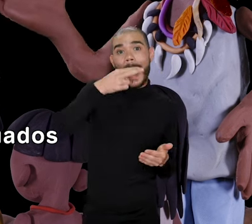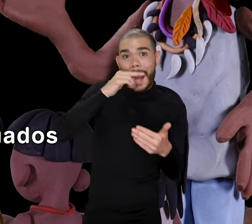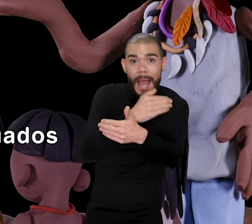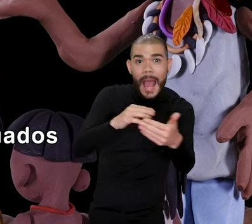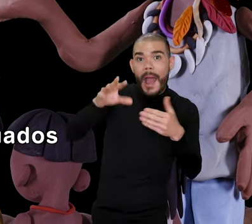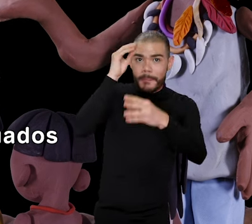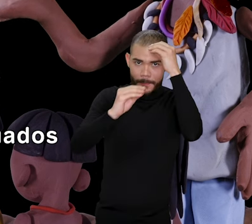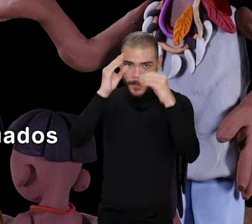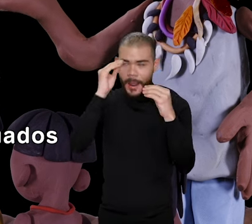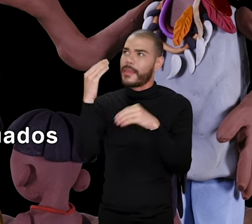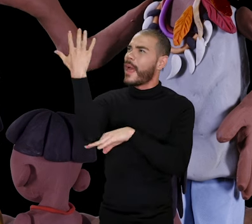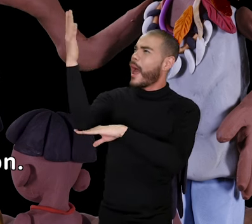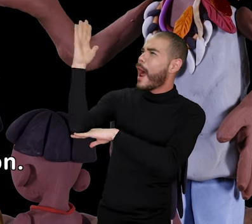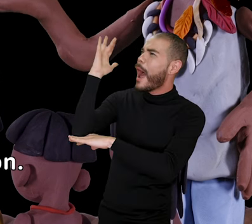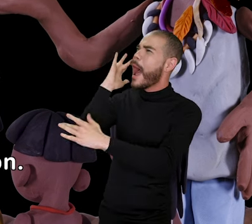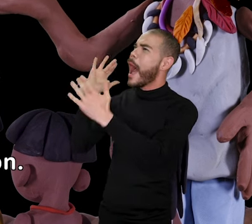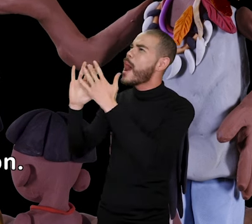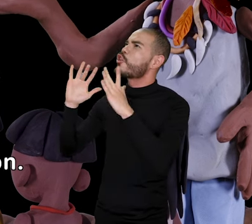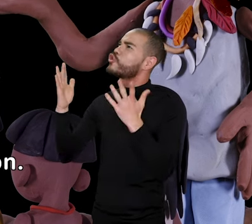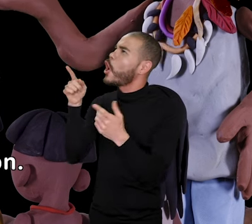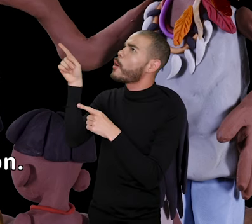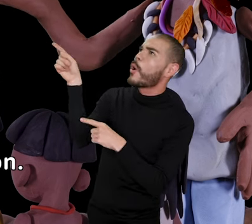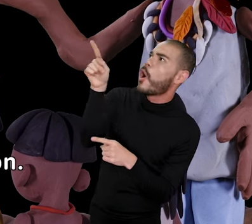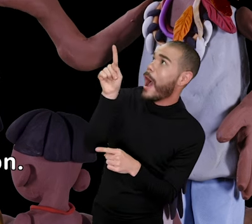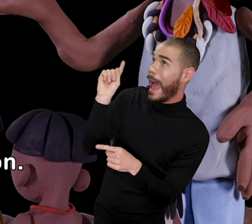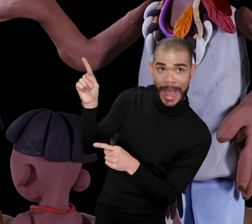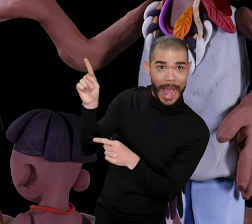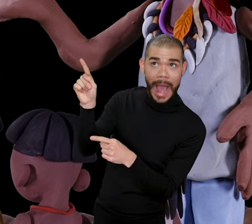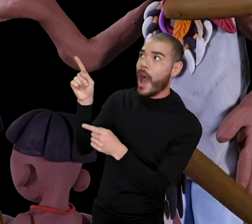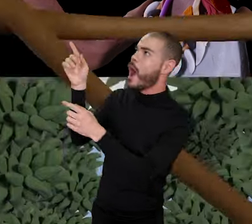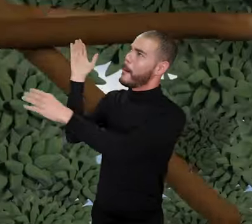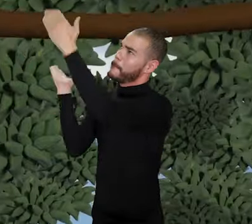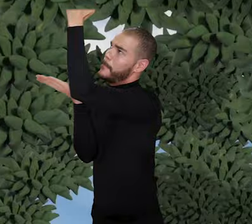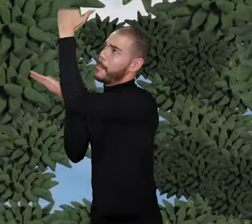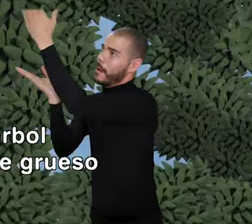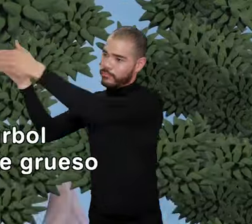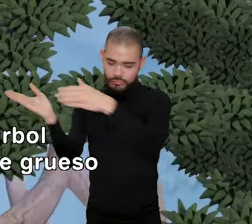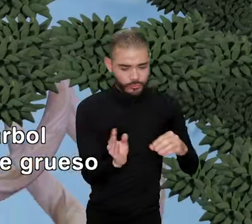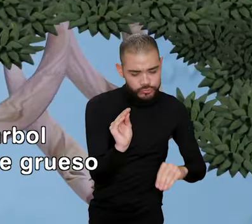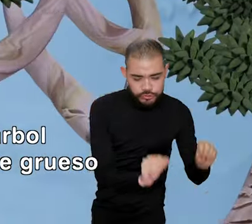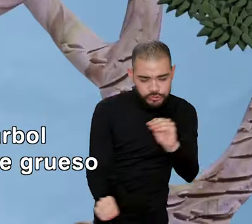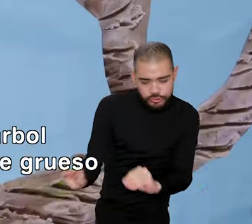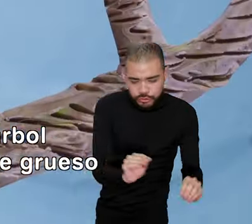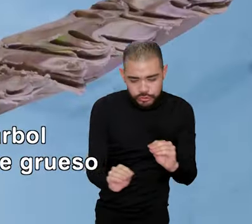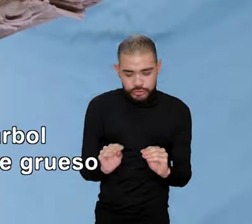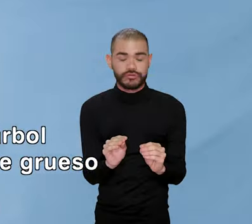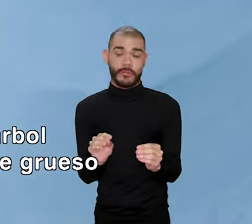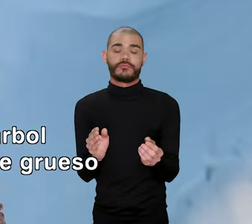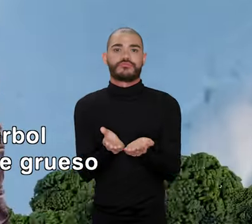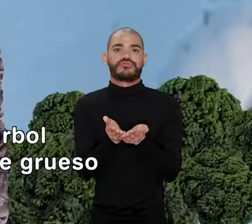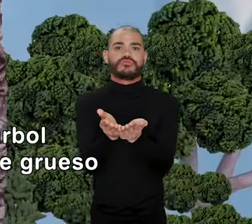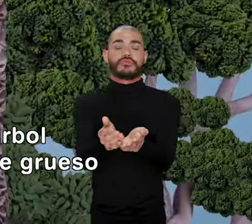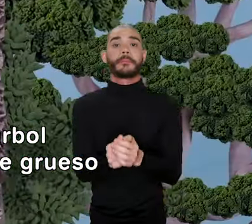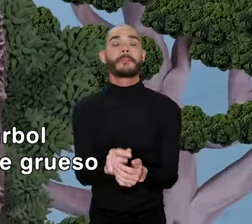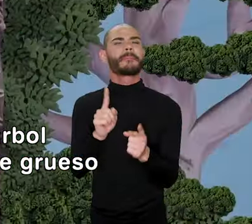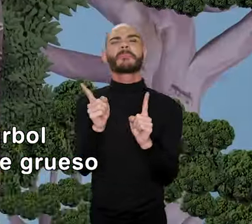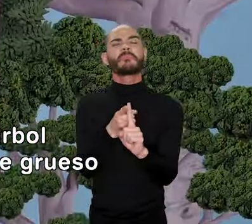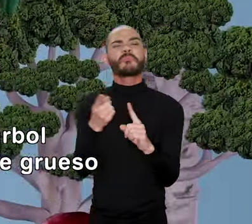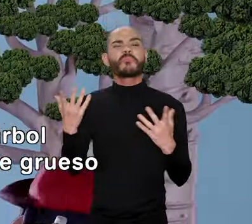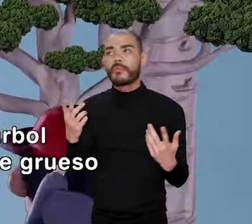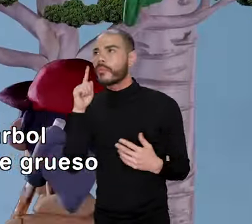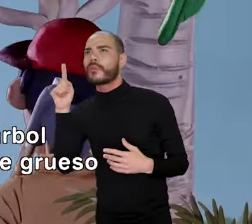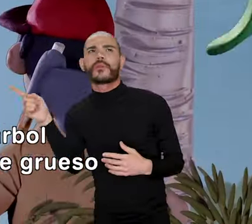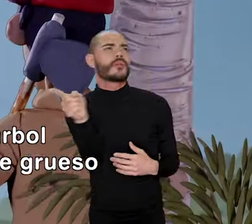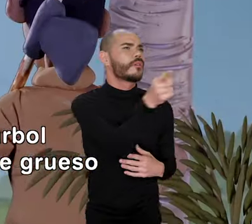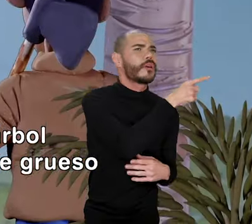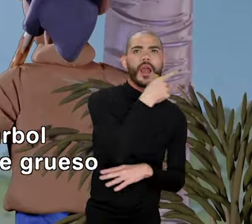árboles adecuados para fabricarla y su proceso de realización. Primero se debe elegir un árbol de tronco recto y